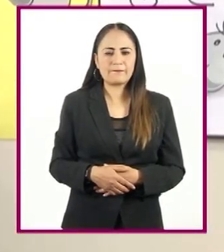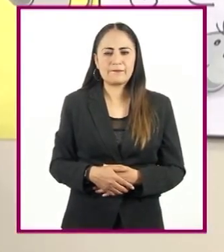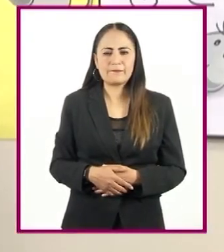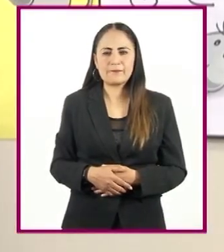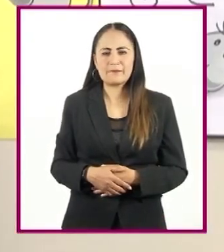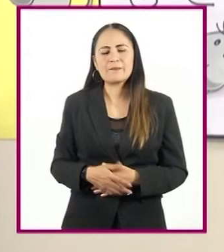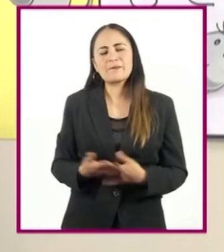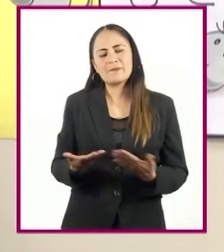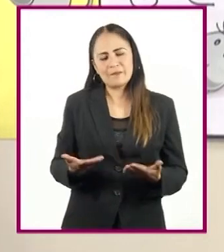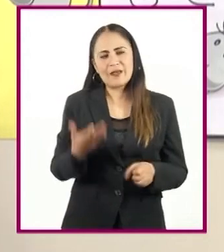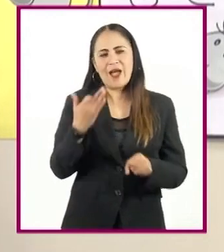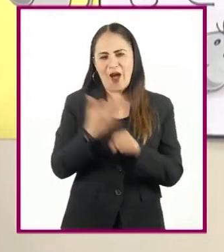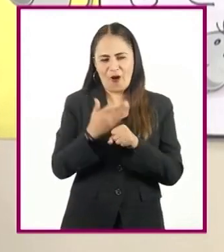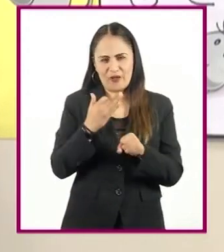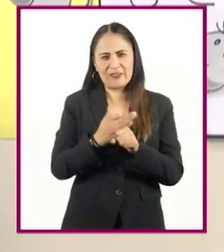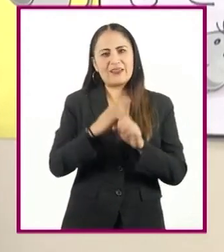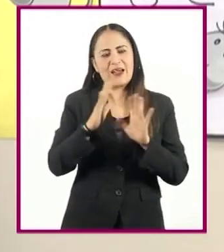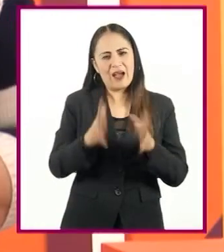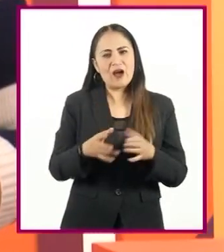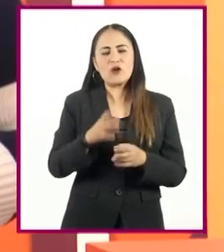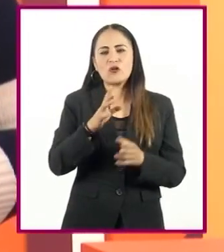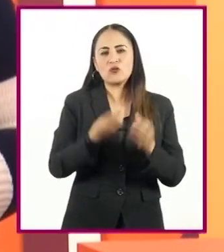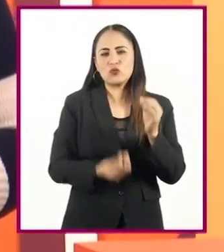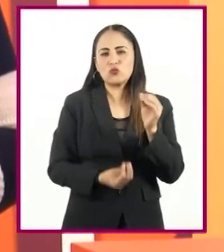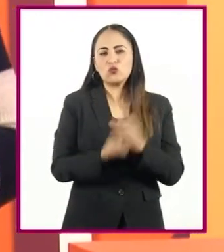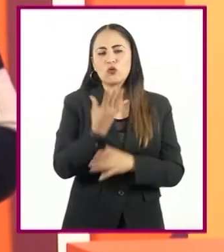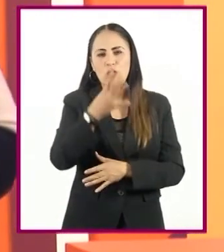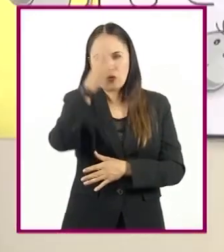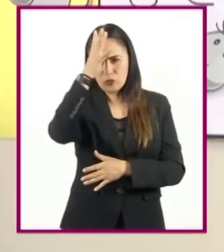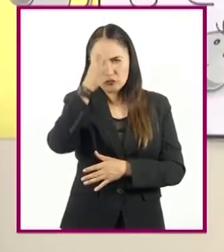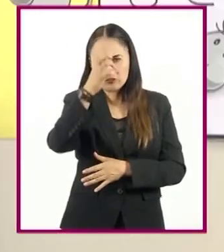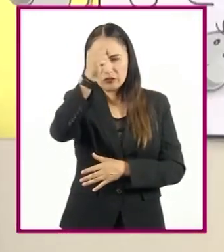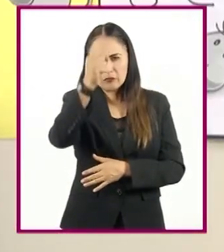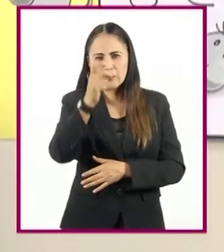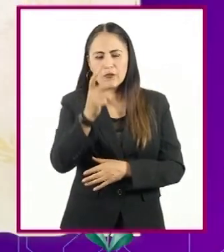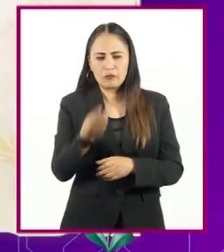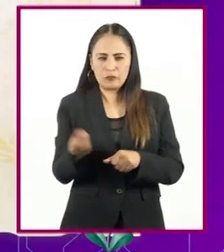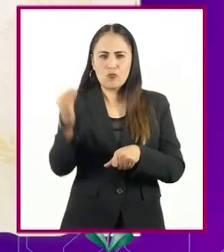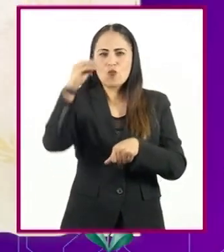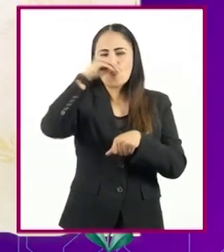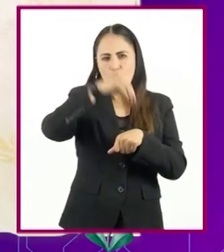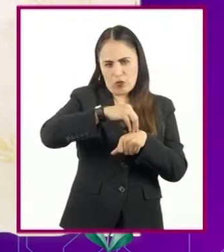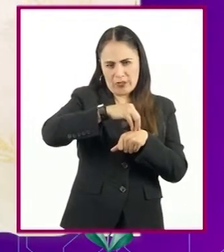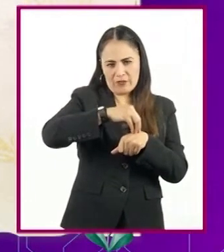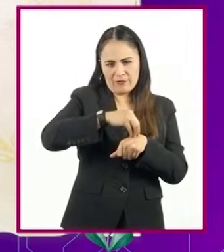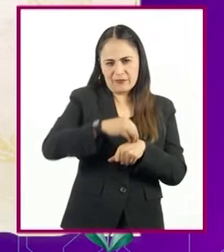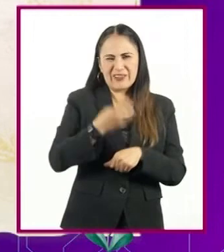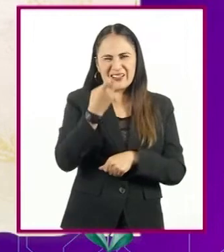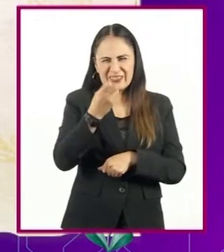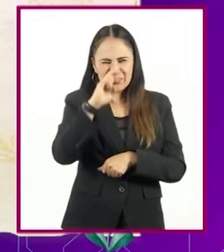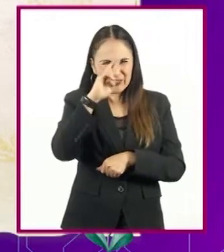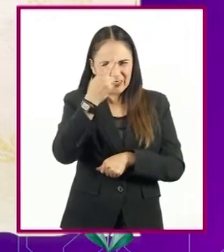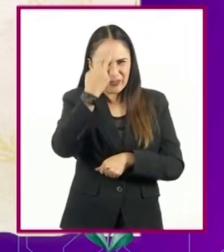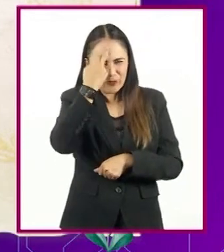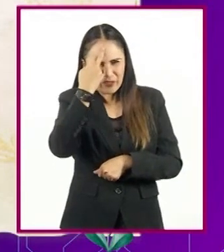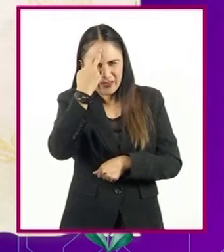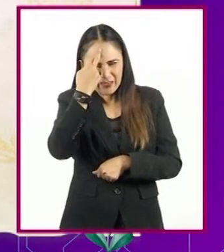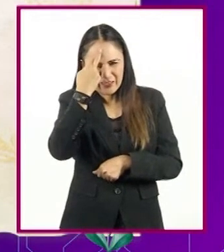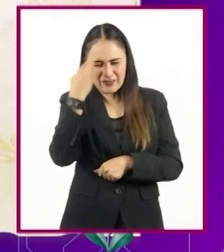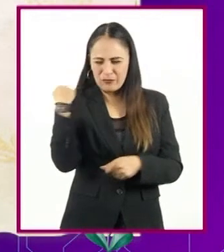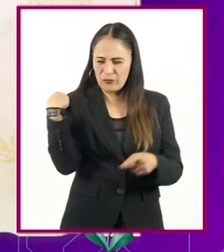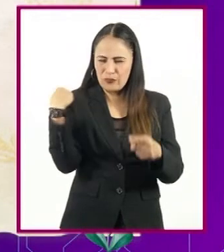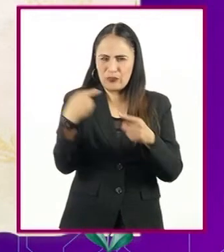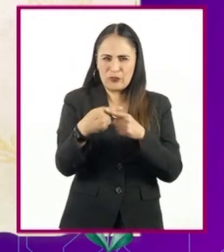Ha llegado la hora de descubrir el nuevo concepto que agregarán a su abecedario biológico. Para ello recuerden los conceptos de este